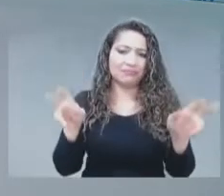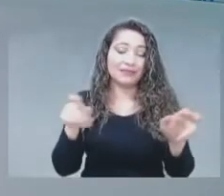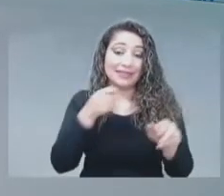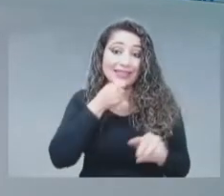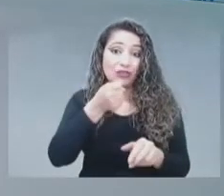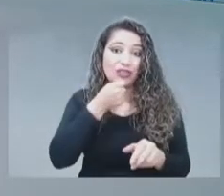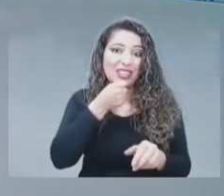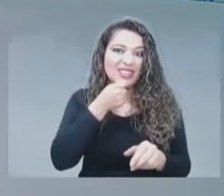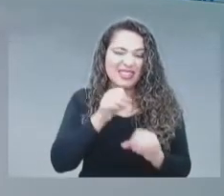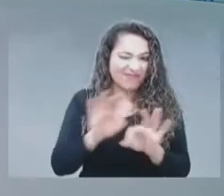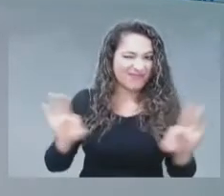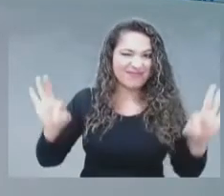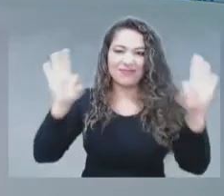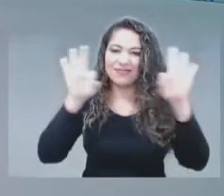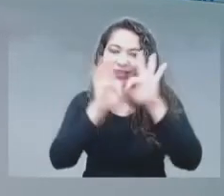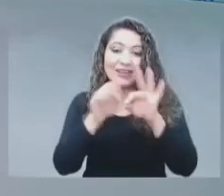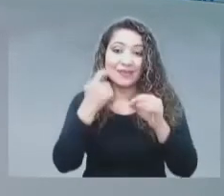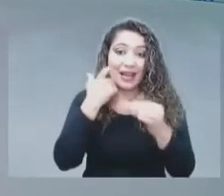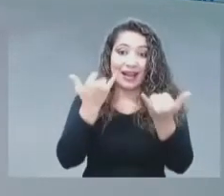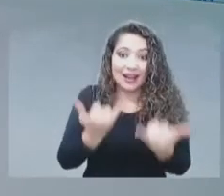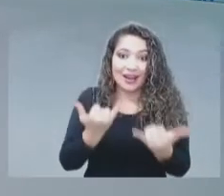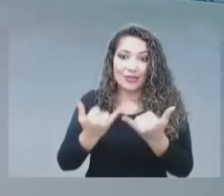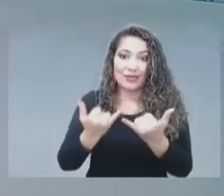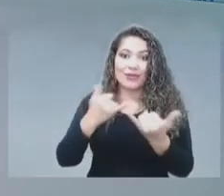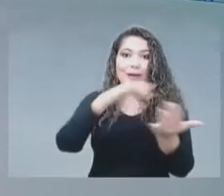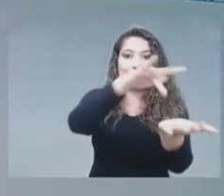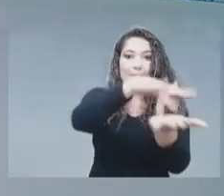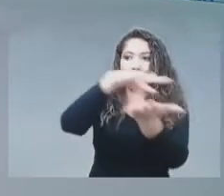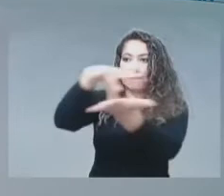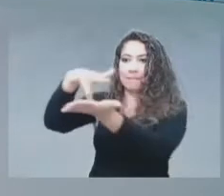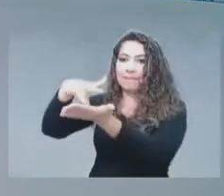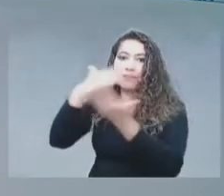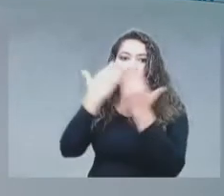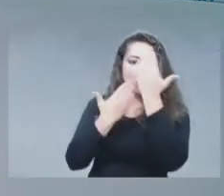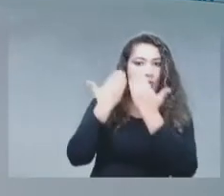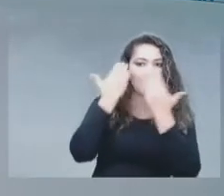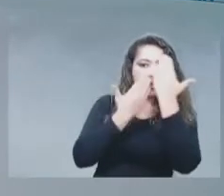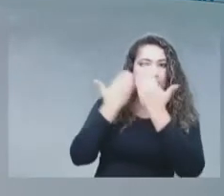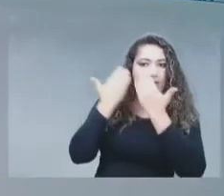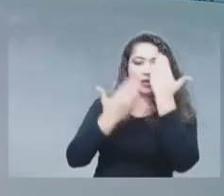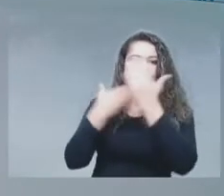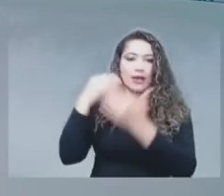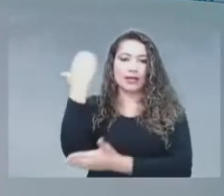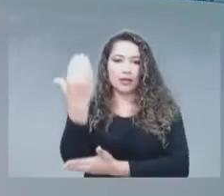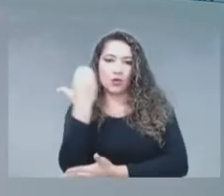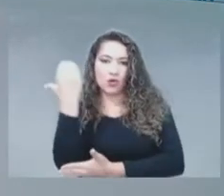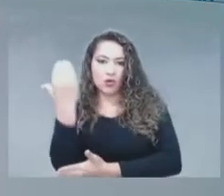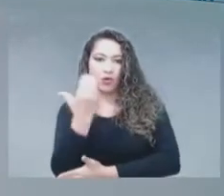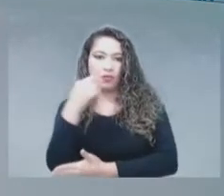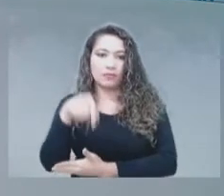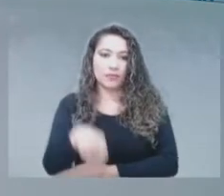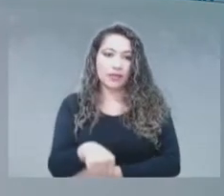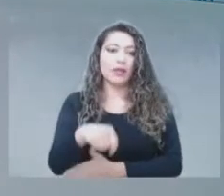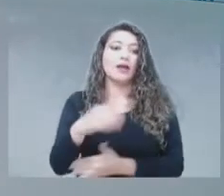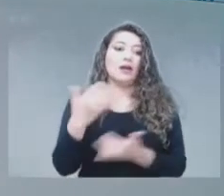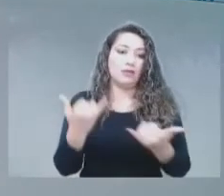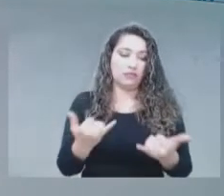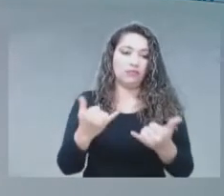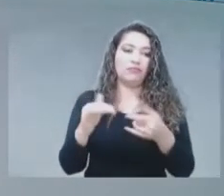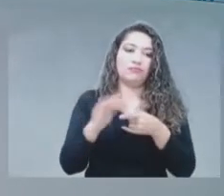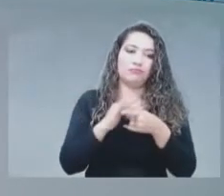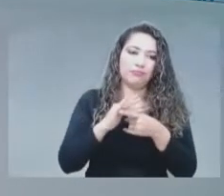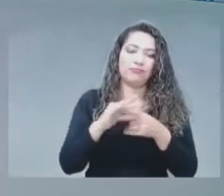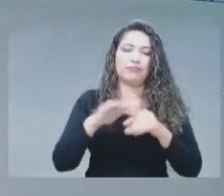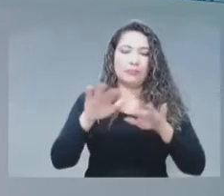se han montado varios pilotos en el país, pero en la práctica, implementamos una base de datos que